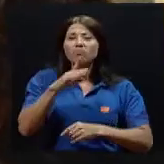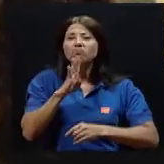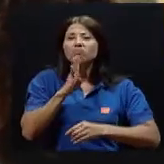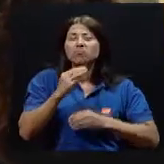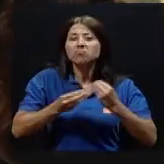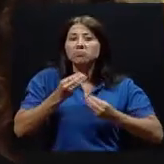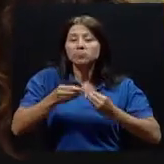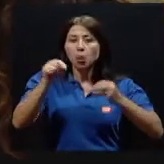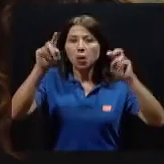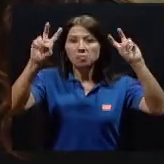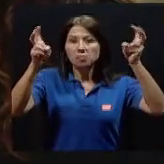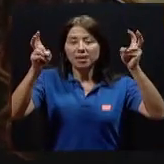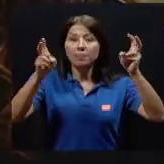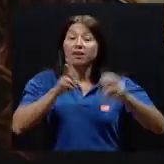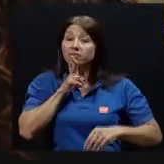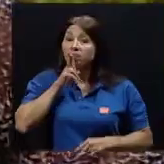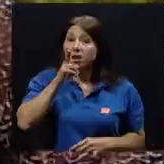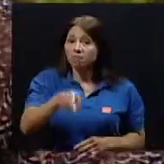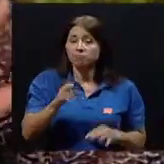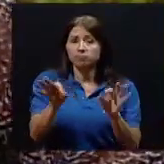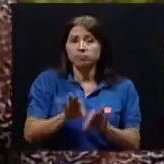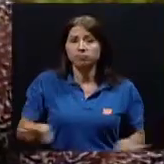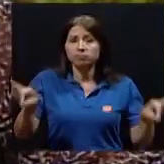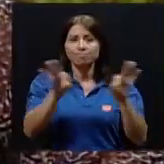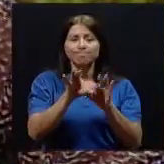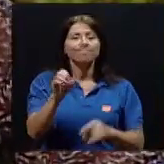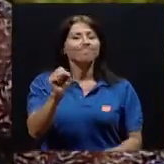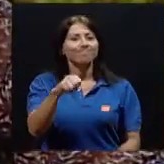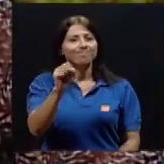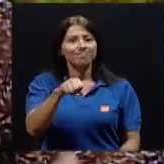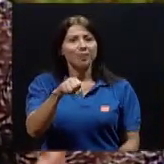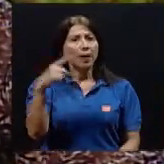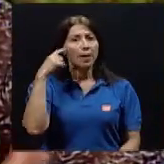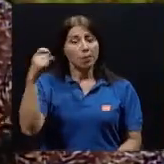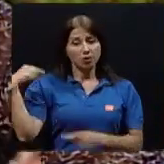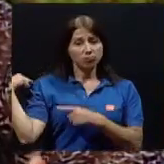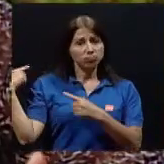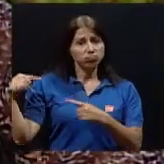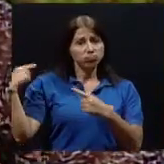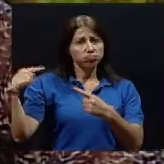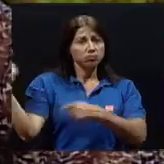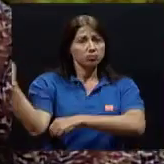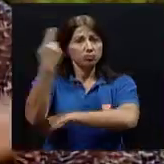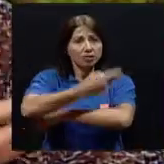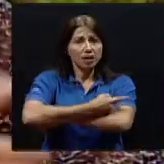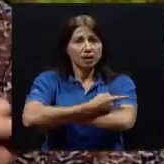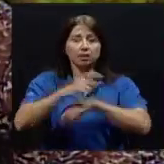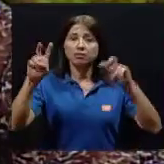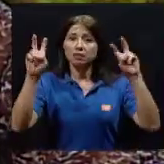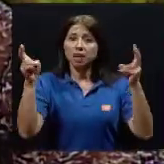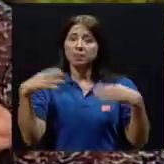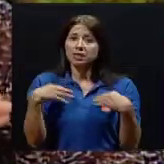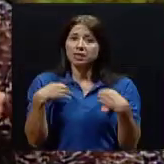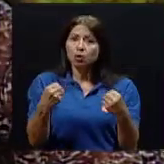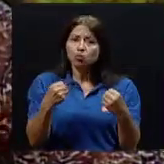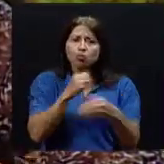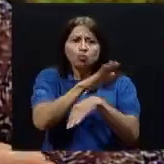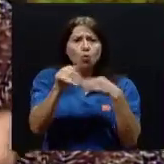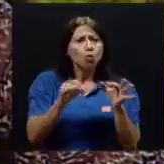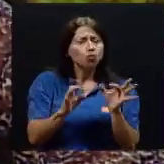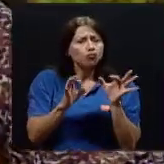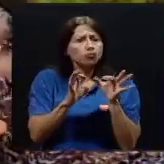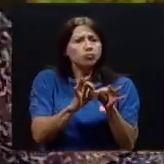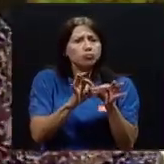¿verdad?, sobre un tema realmente importante. Así es, porque a lo largo de estos días han sido temas de salud, Seidy, que van muy de la mano, totalmente